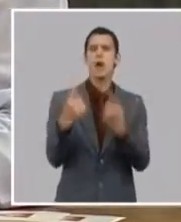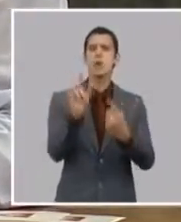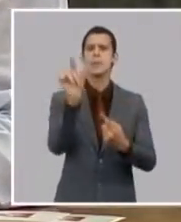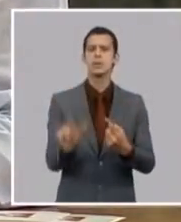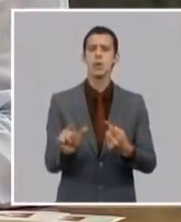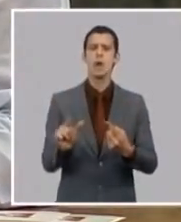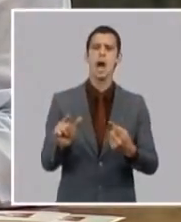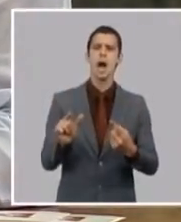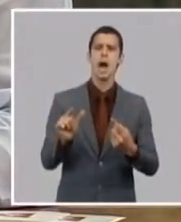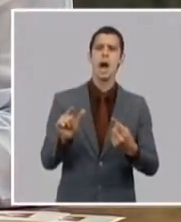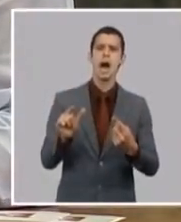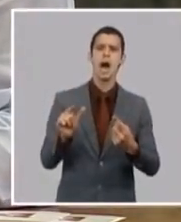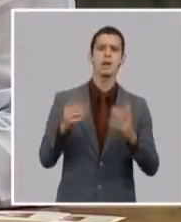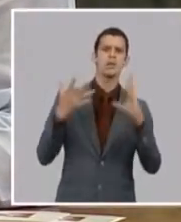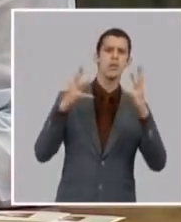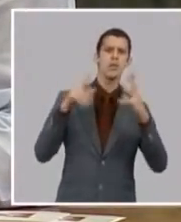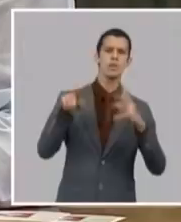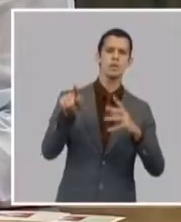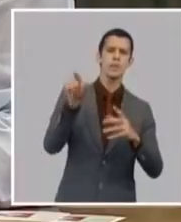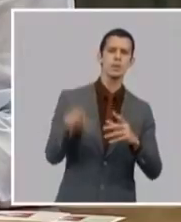sido confundido haya sido